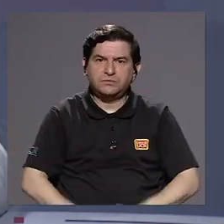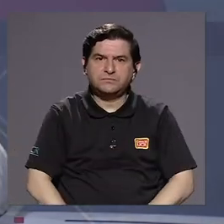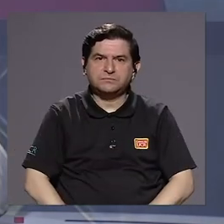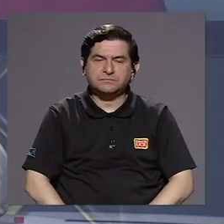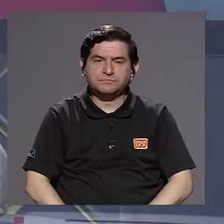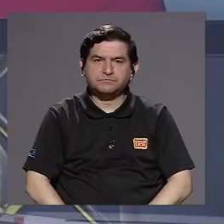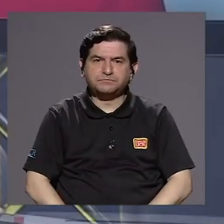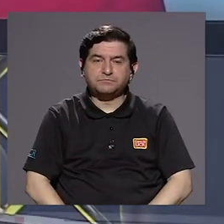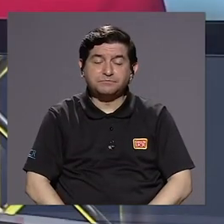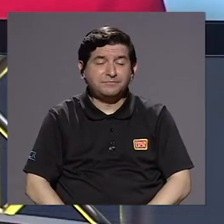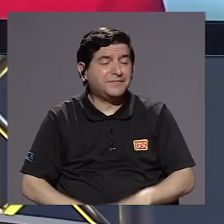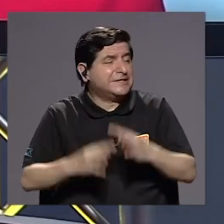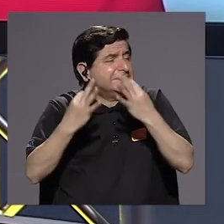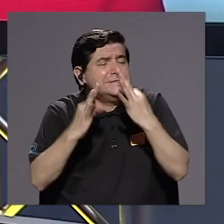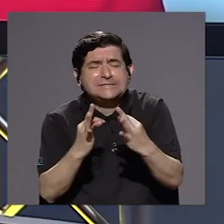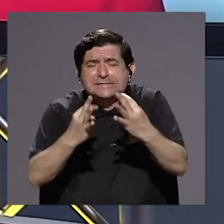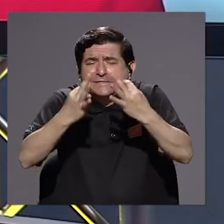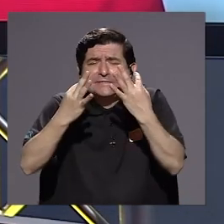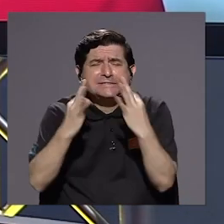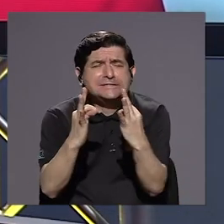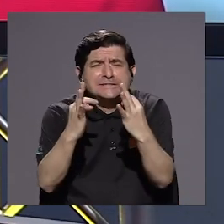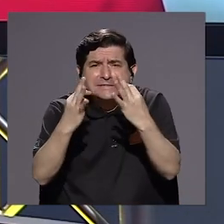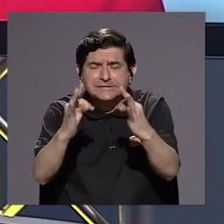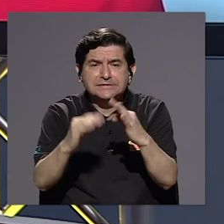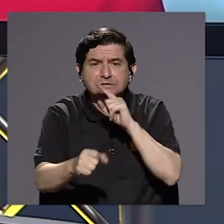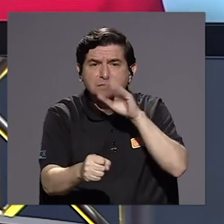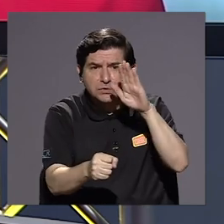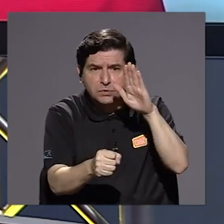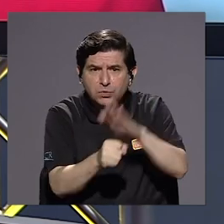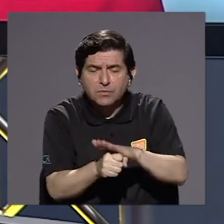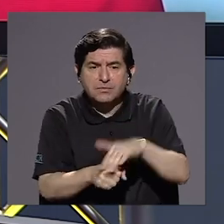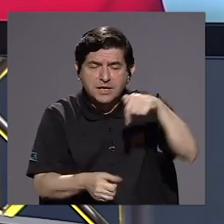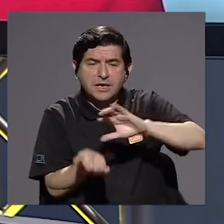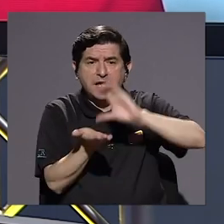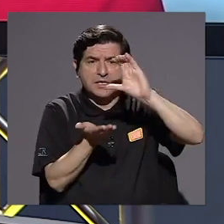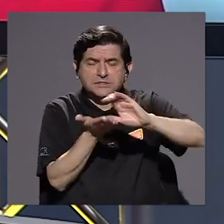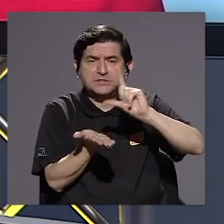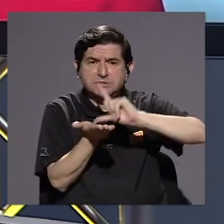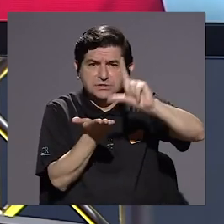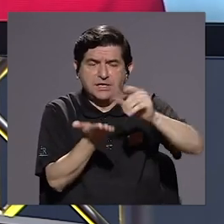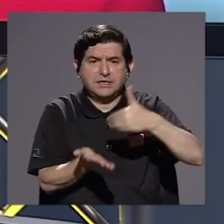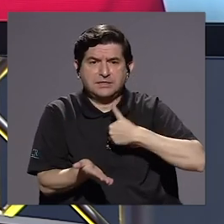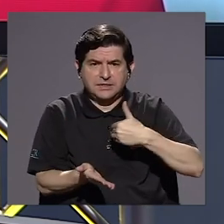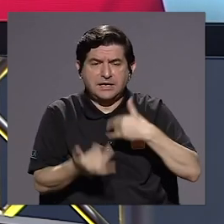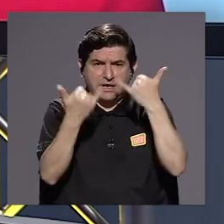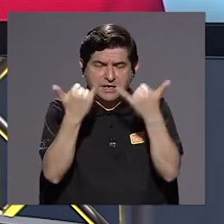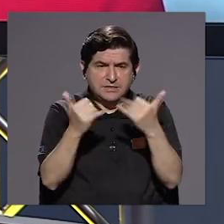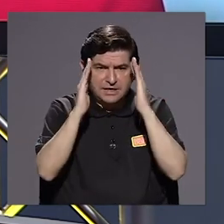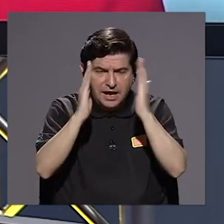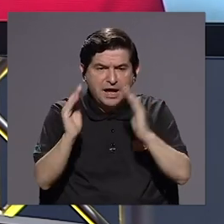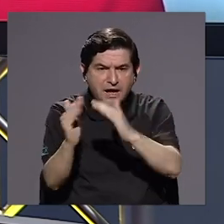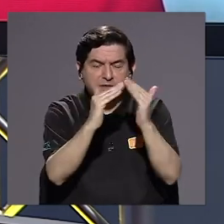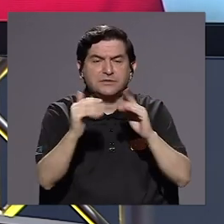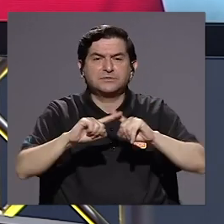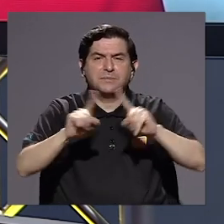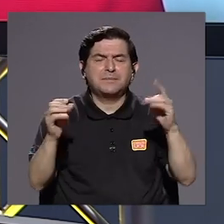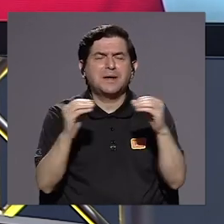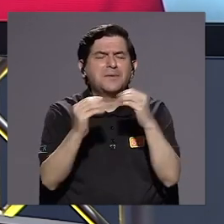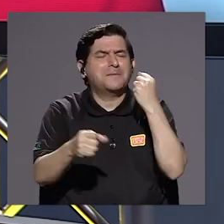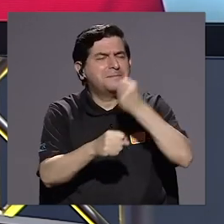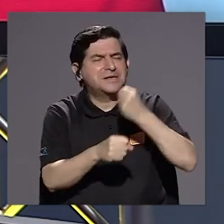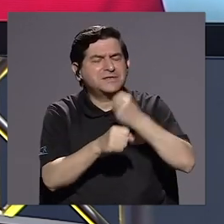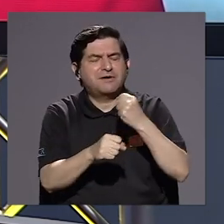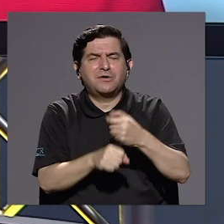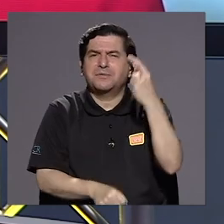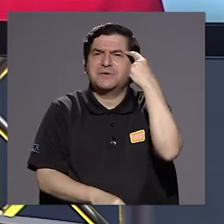Estamos haciendo todos los esfuerzos para poder construir el curso lectivo y para poder tener esta porción. Pero hacer los mayores esfuerzos para el